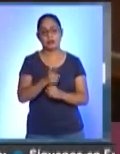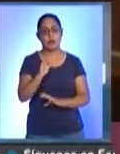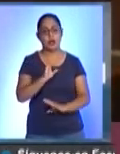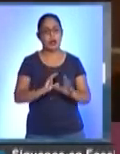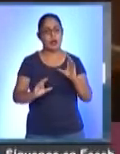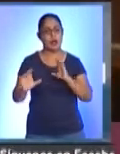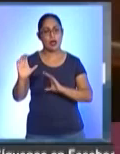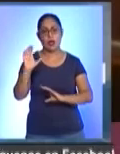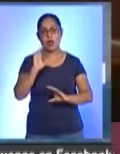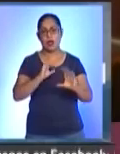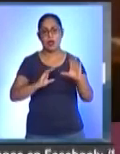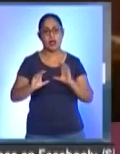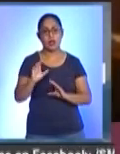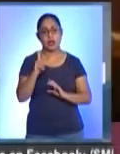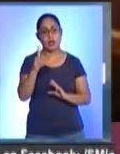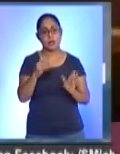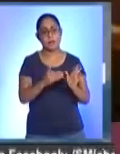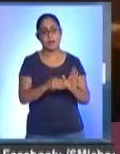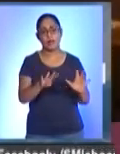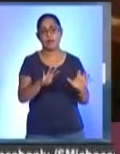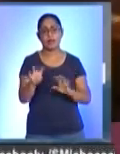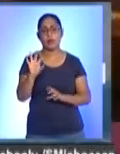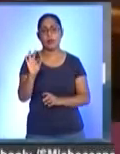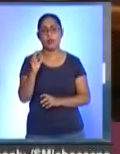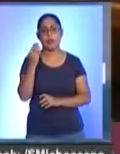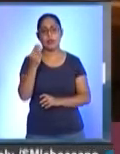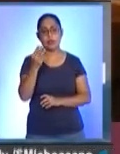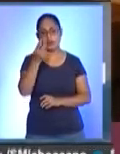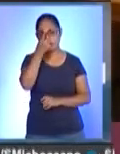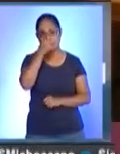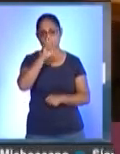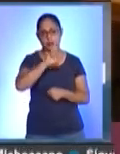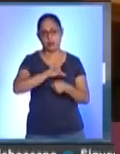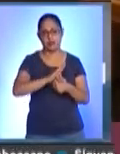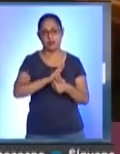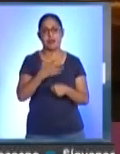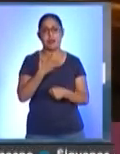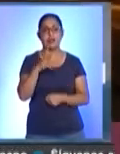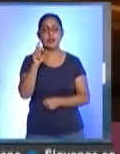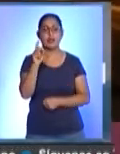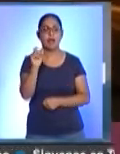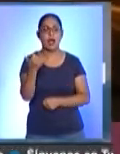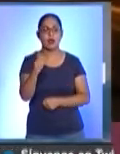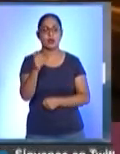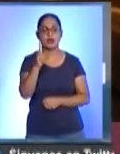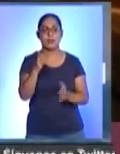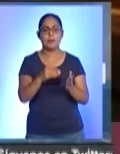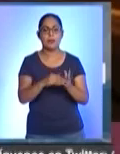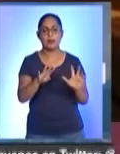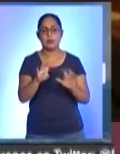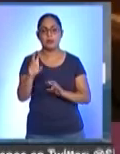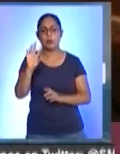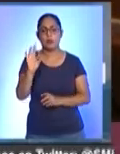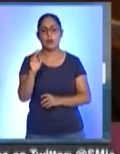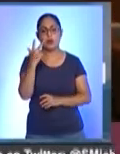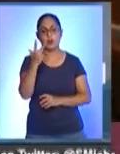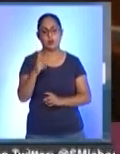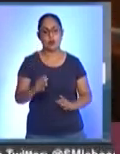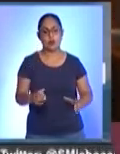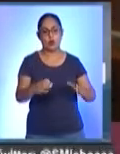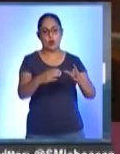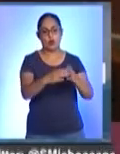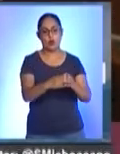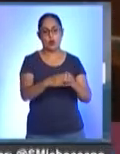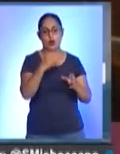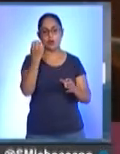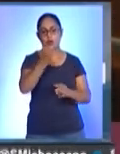gregoriano llegó en 1943. Bajo su dirección, el 30 de agosto de 1948, el coro de la Escuela Superior